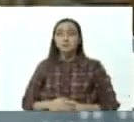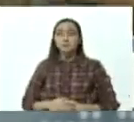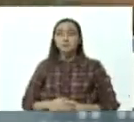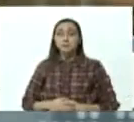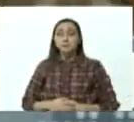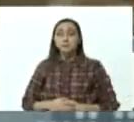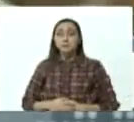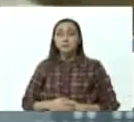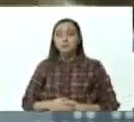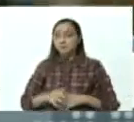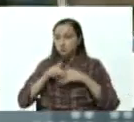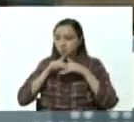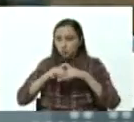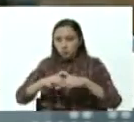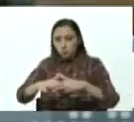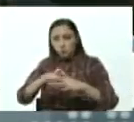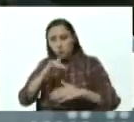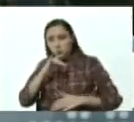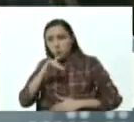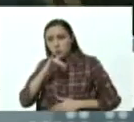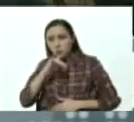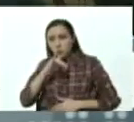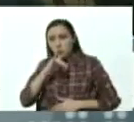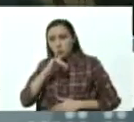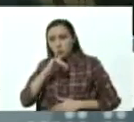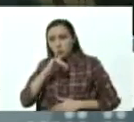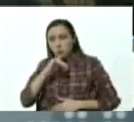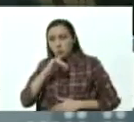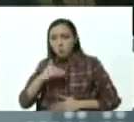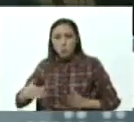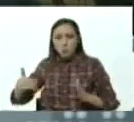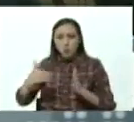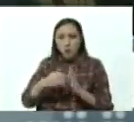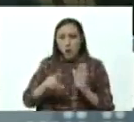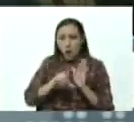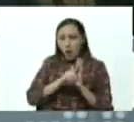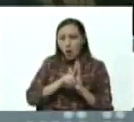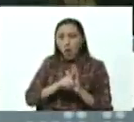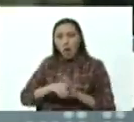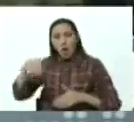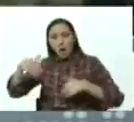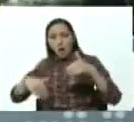distribuir mensajes que violen la normativa electoral